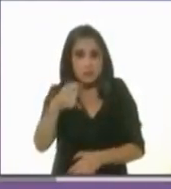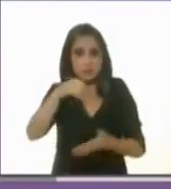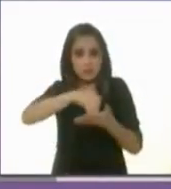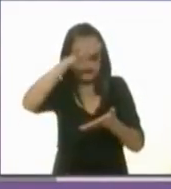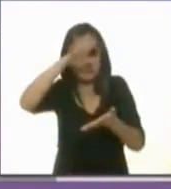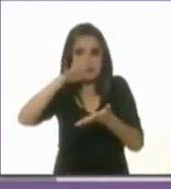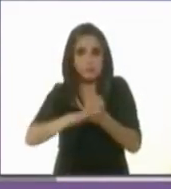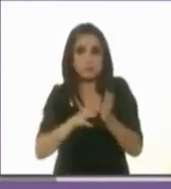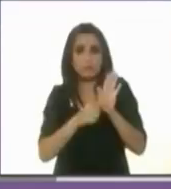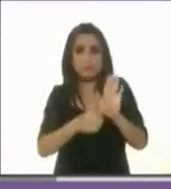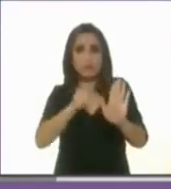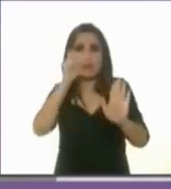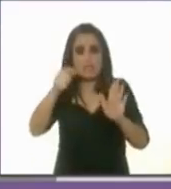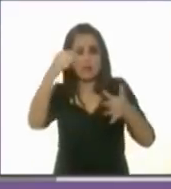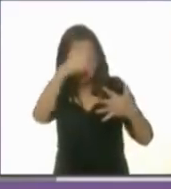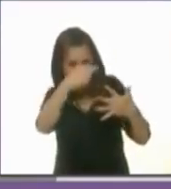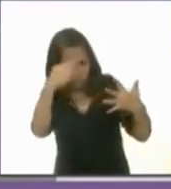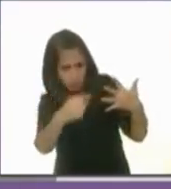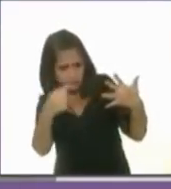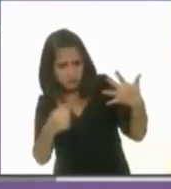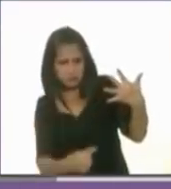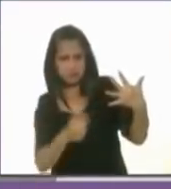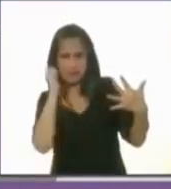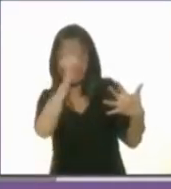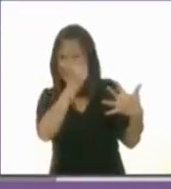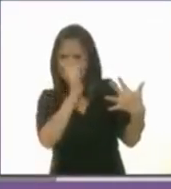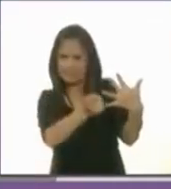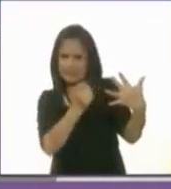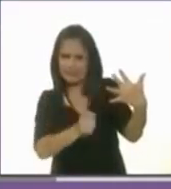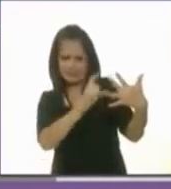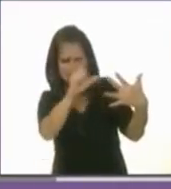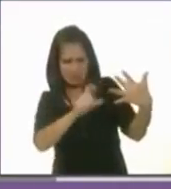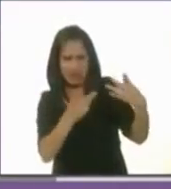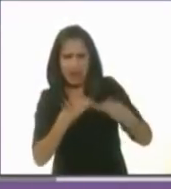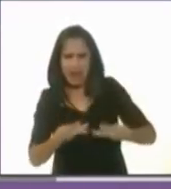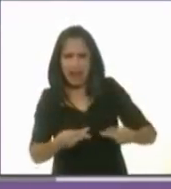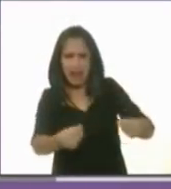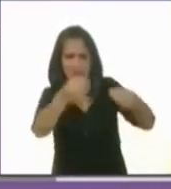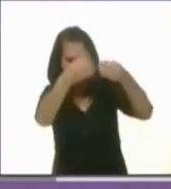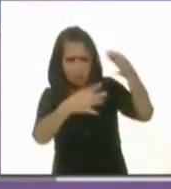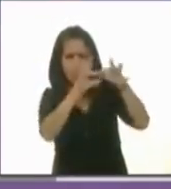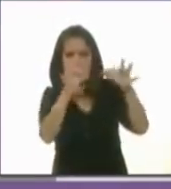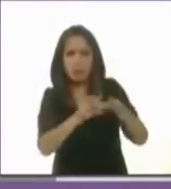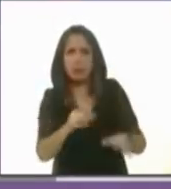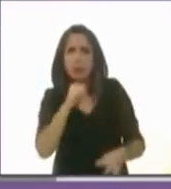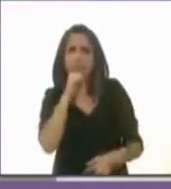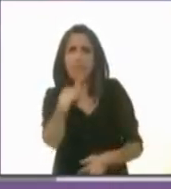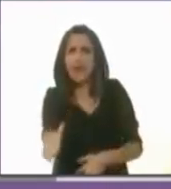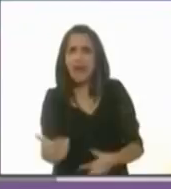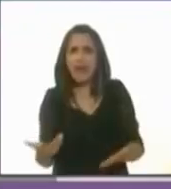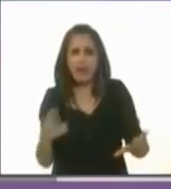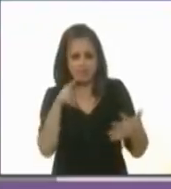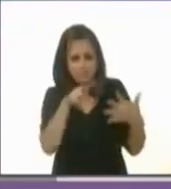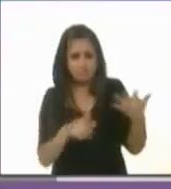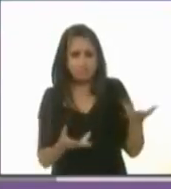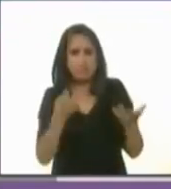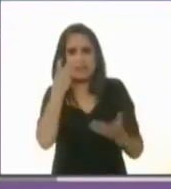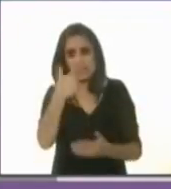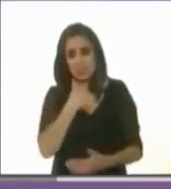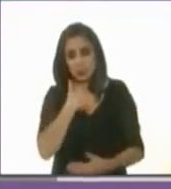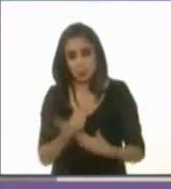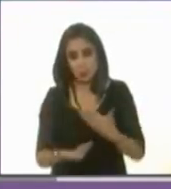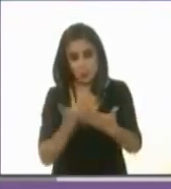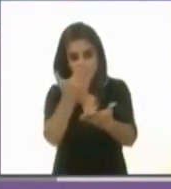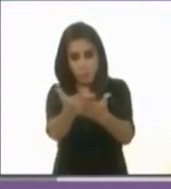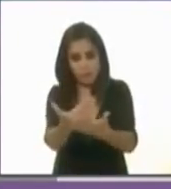como otros rubros generales, de los cuales no sabemos qué incluye porque no está desglosado. Y por eso una de las propuestas es que voy a